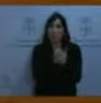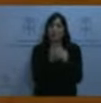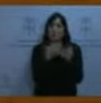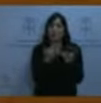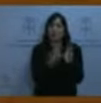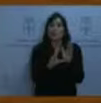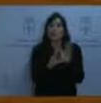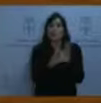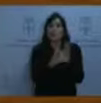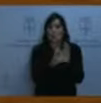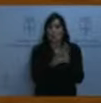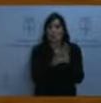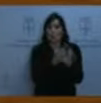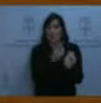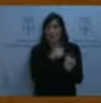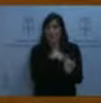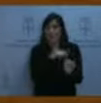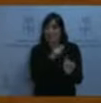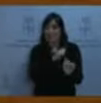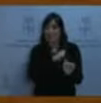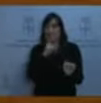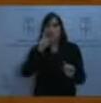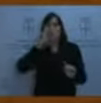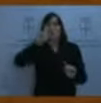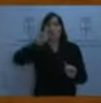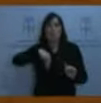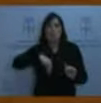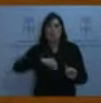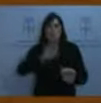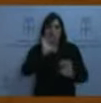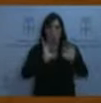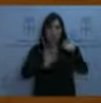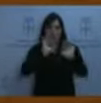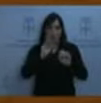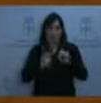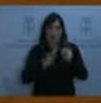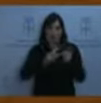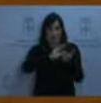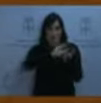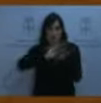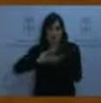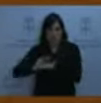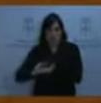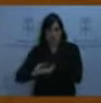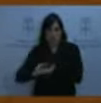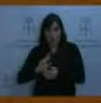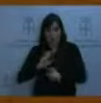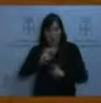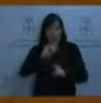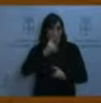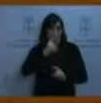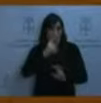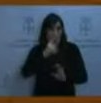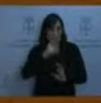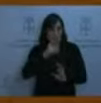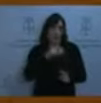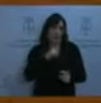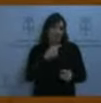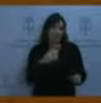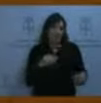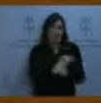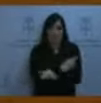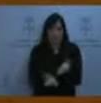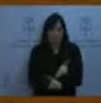ese concierto vasco. Y quiero decir, el primer aviso a navegantes para que luego no haya contradicciones, no hay en esta PNL ningún